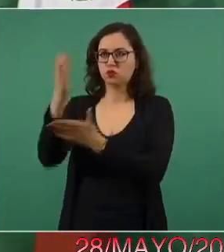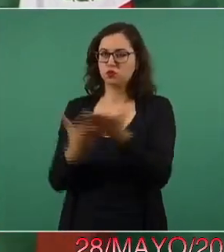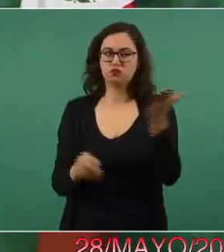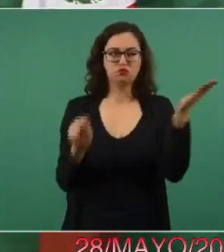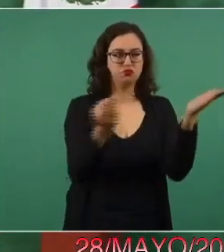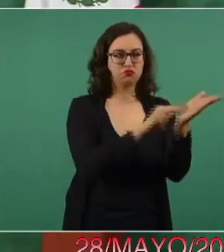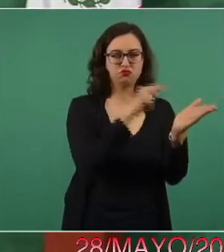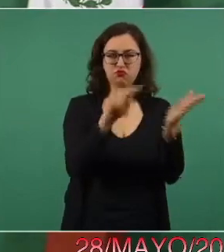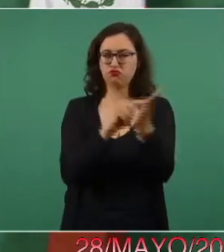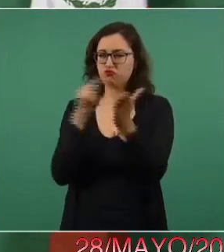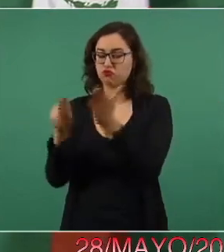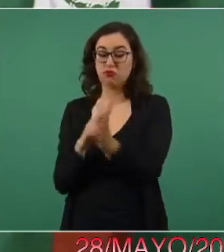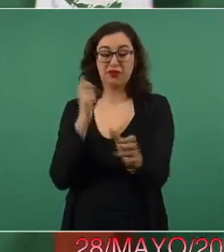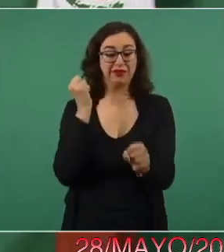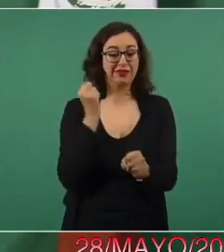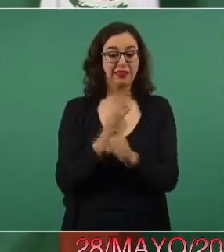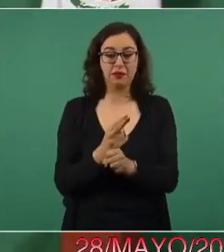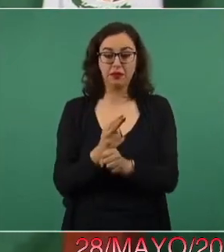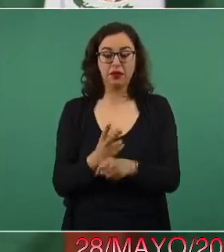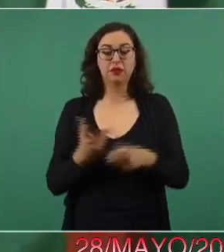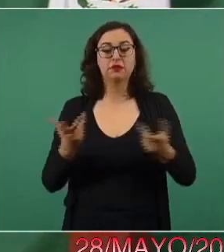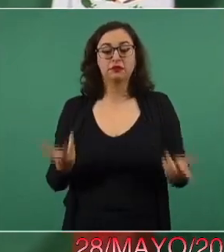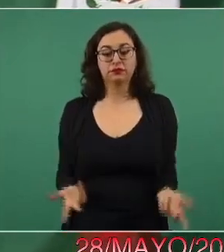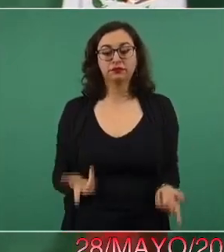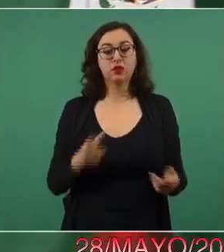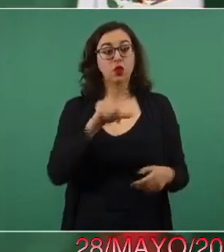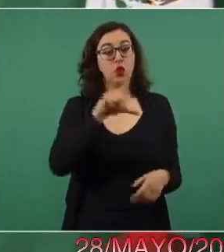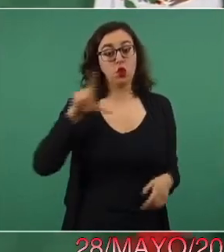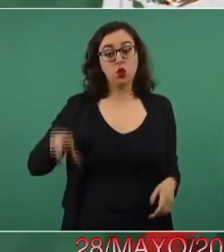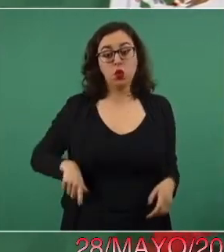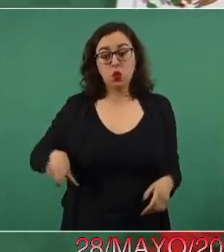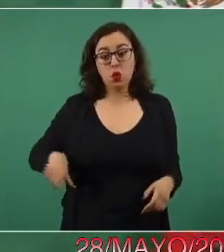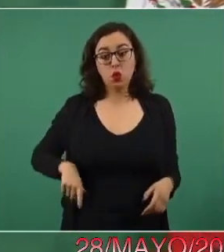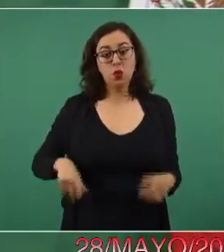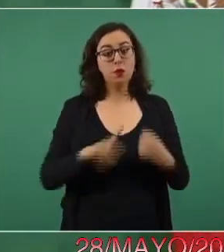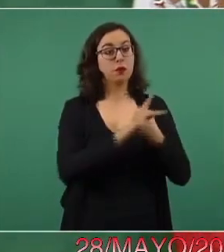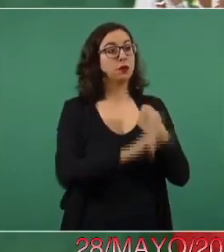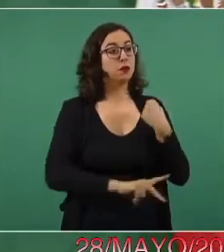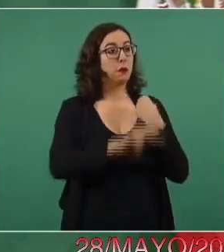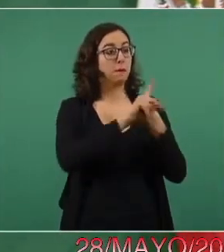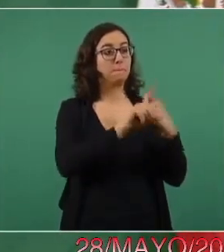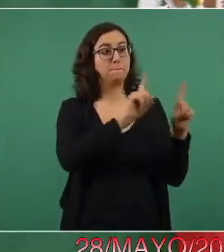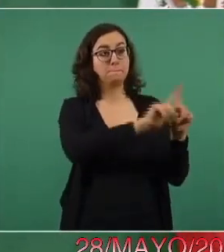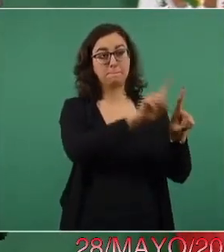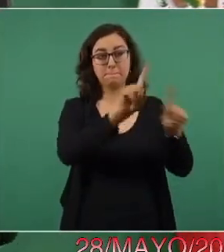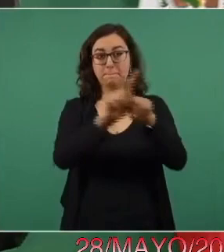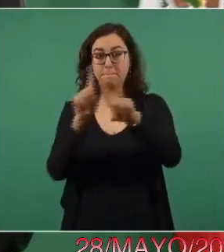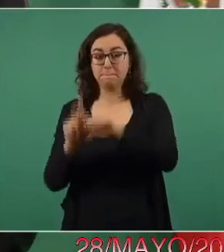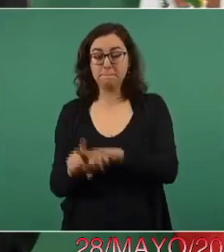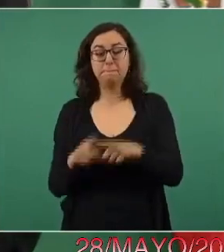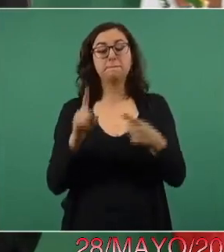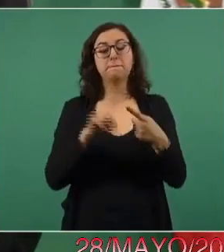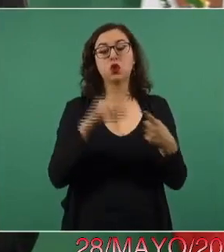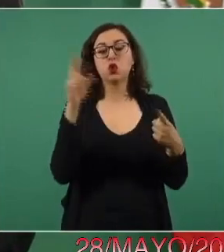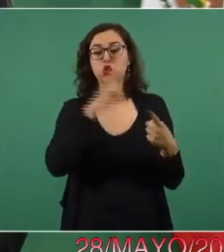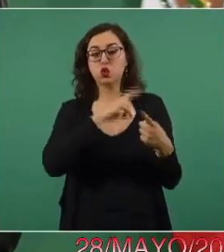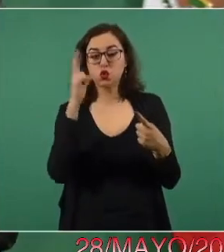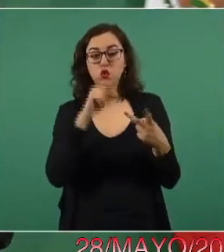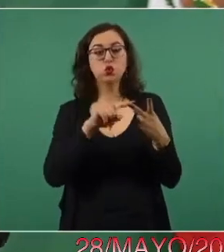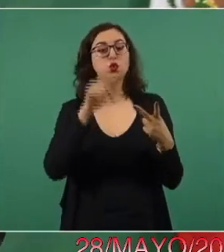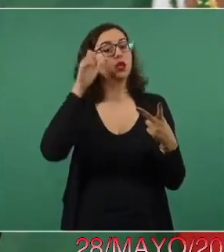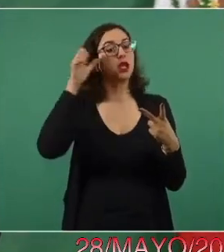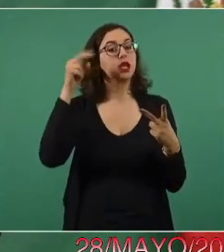y vamos a seguir manteniendo buenas relaciones con los gobiernos de Rusia, de China,